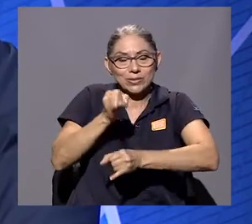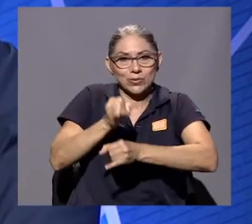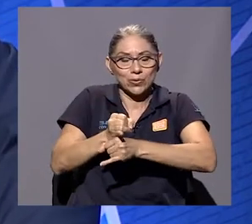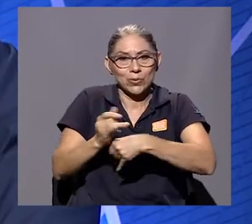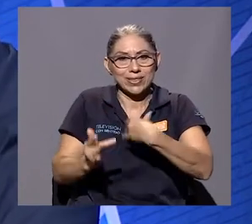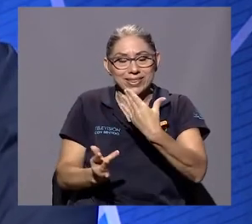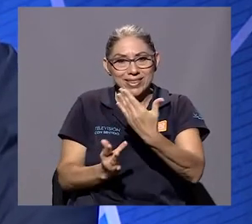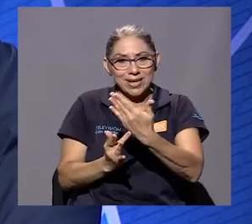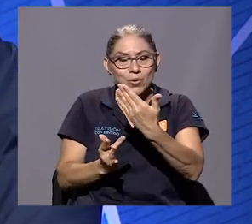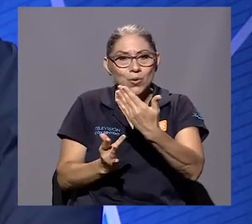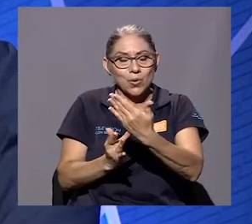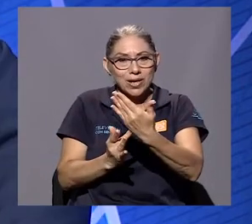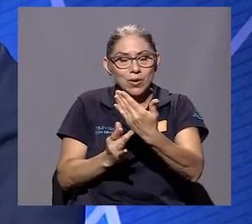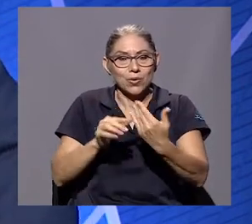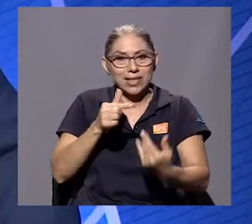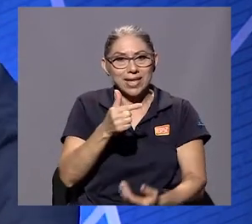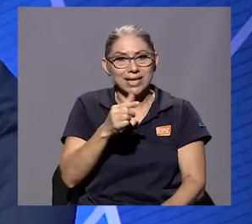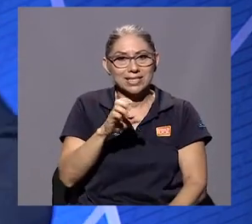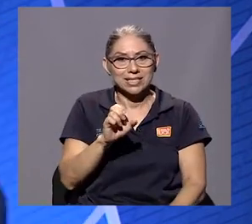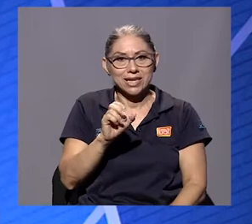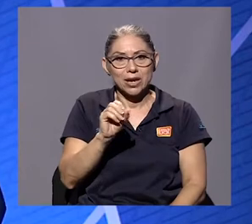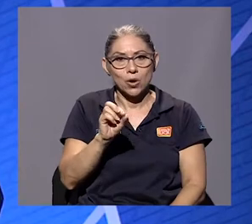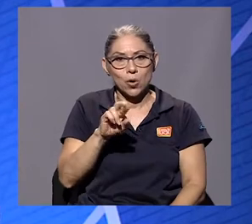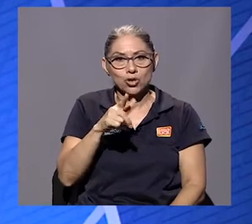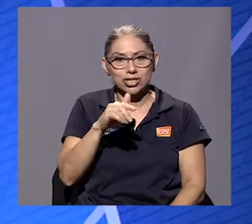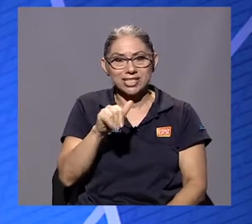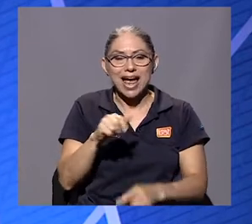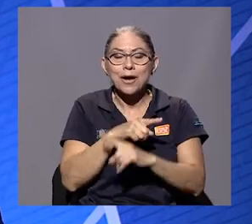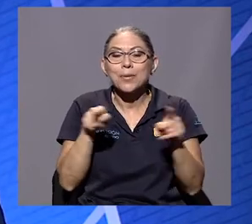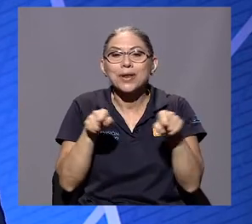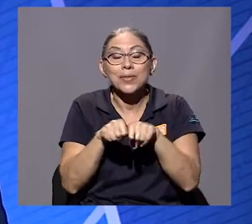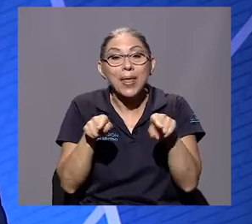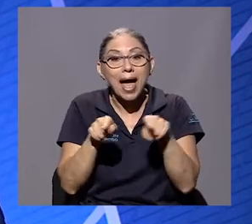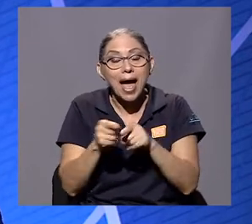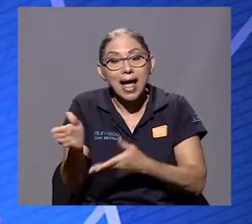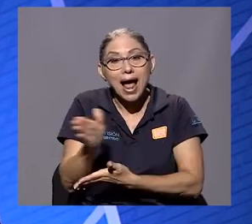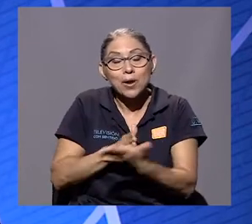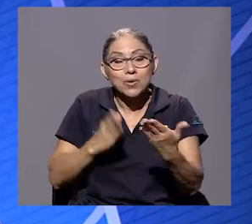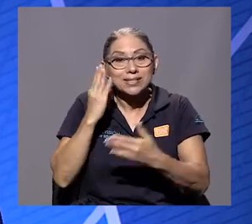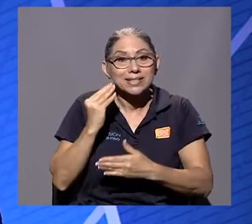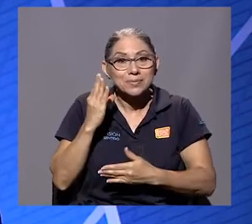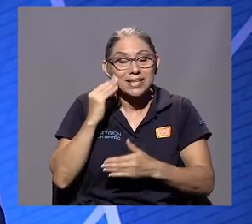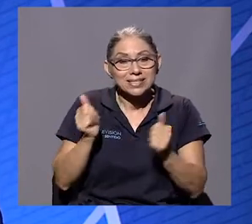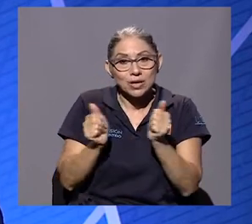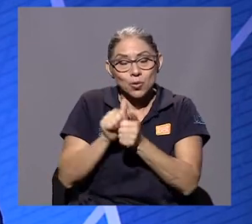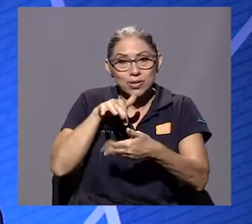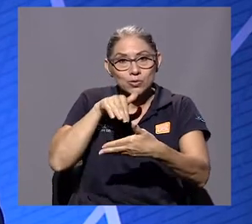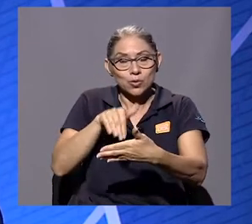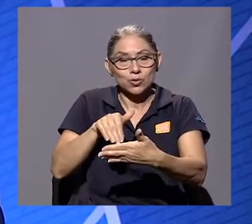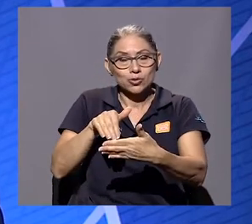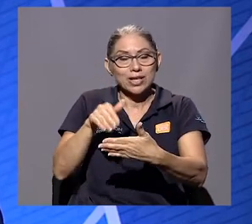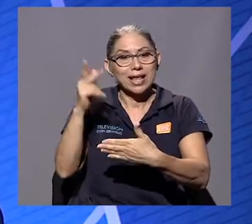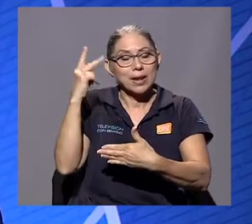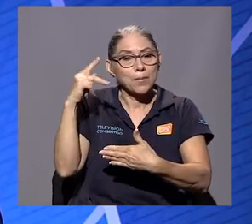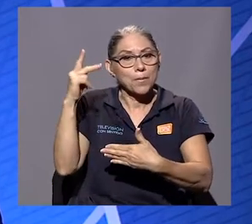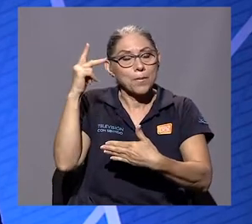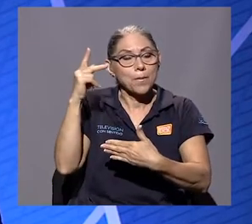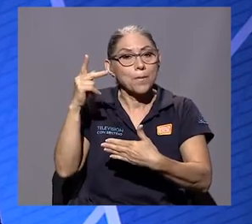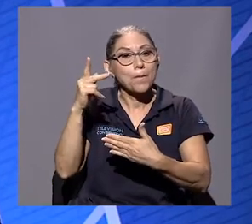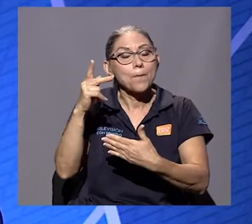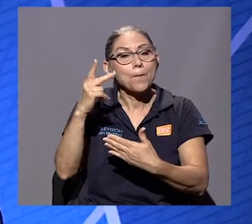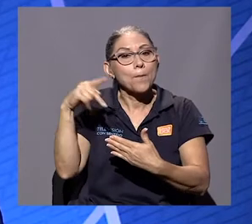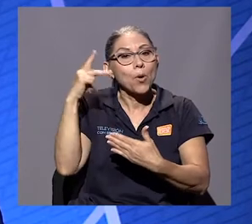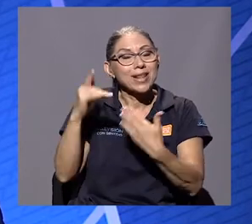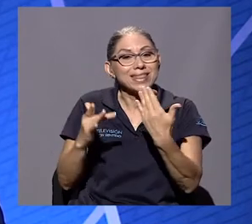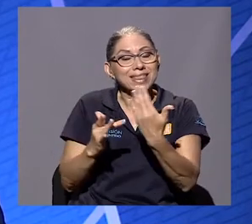Tecnológico de Georgia, pero también tuvo algunas experiencias con estudios en el Instituto Politécnico de Milán y